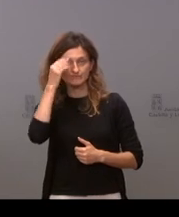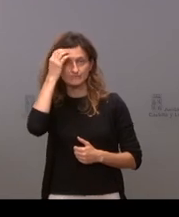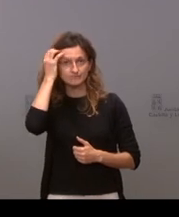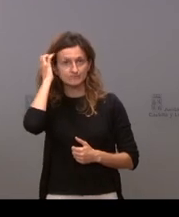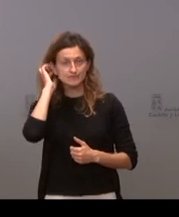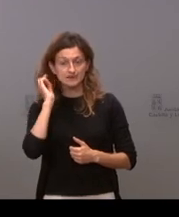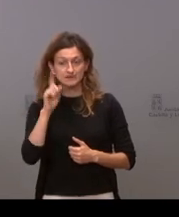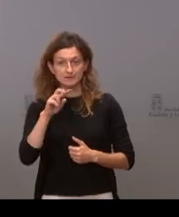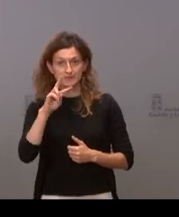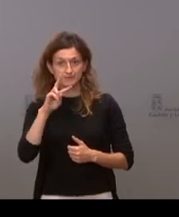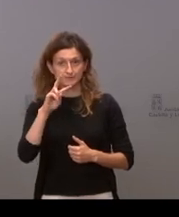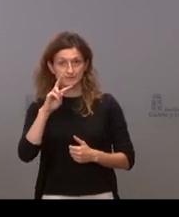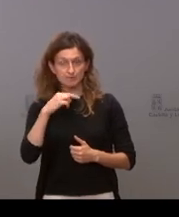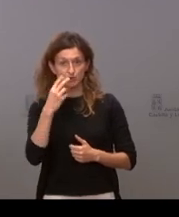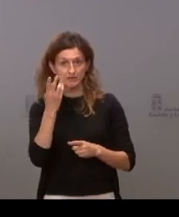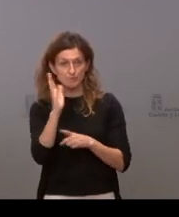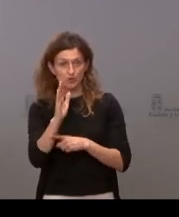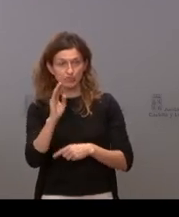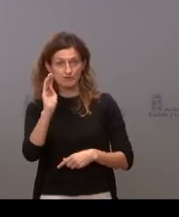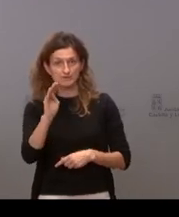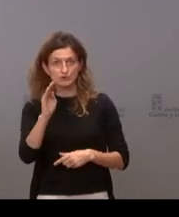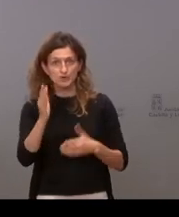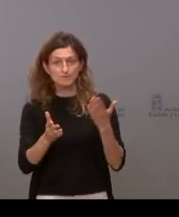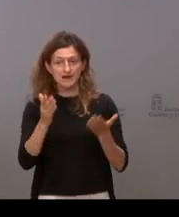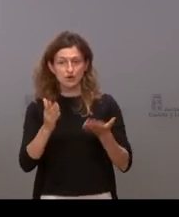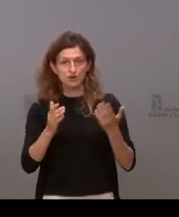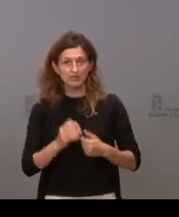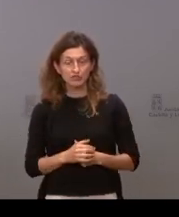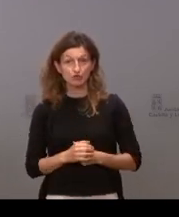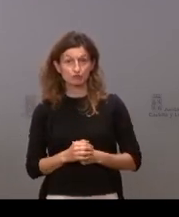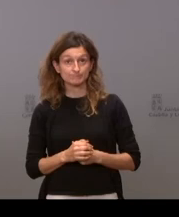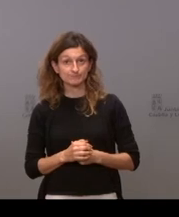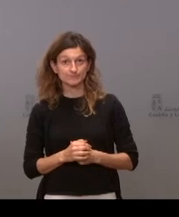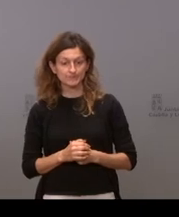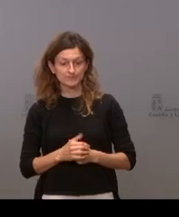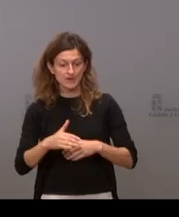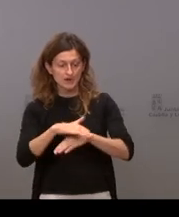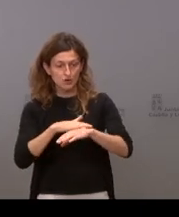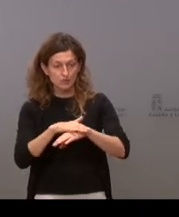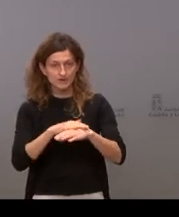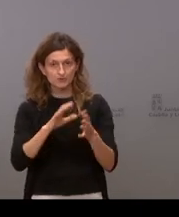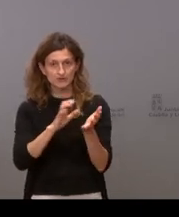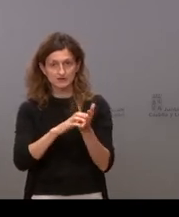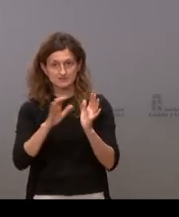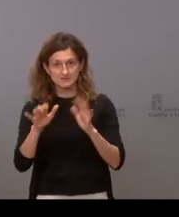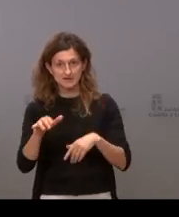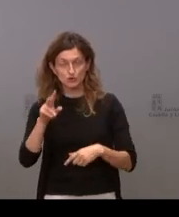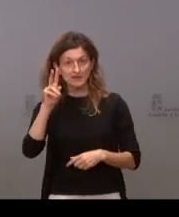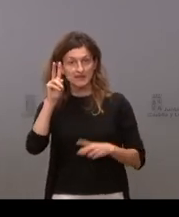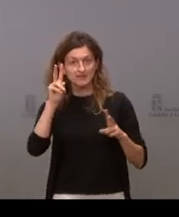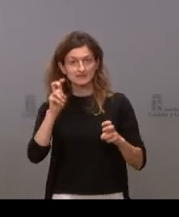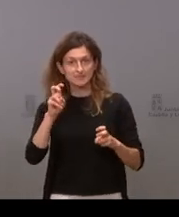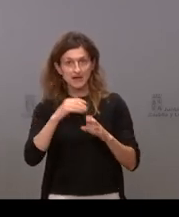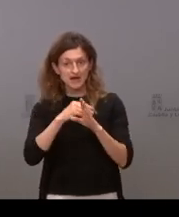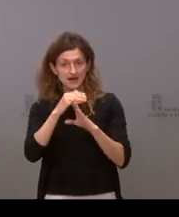portavoz quisiera preguntarle por la valoración que pueda hacer que puede hacer el gobierno autonómico respecto al alto